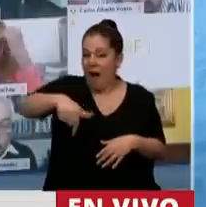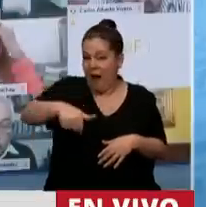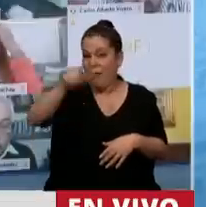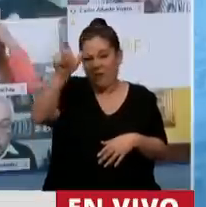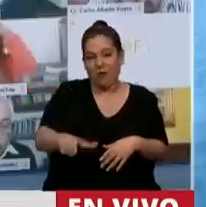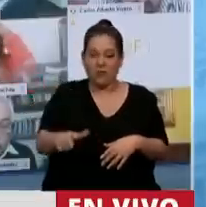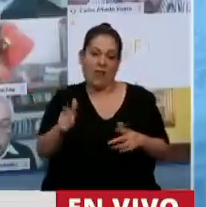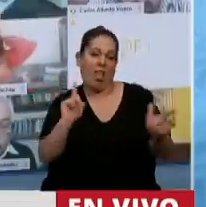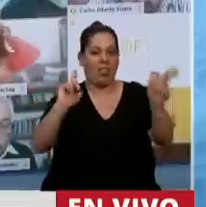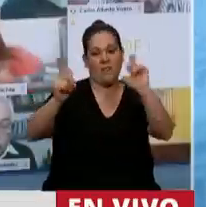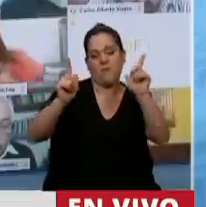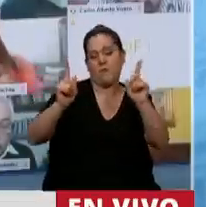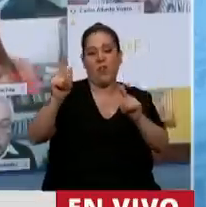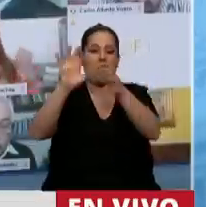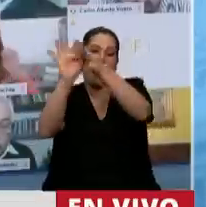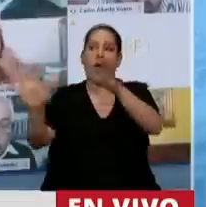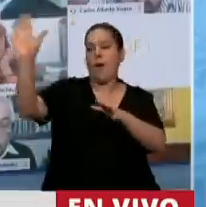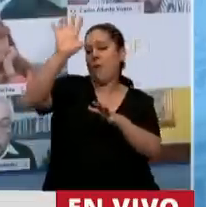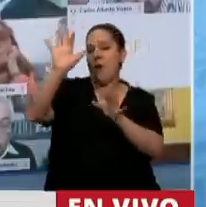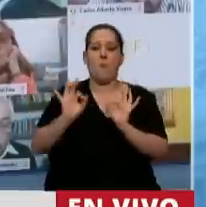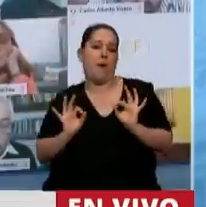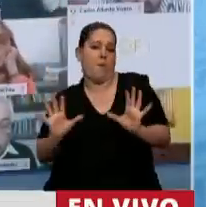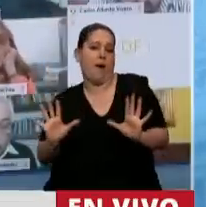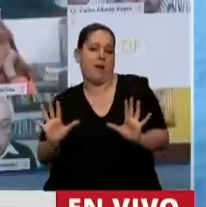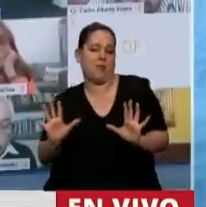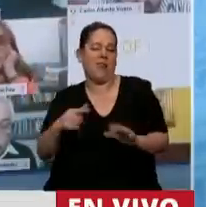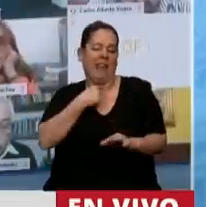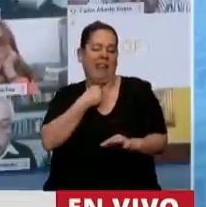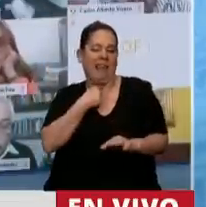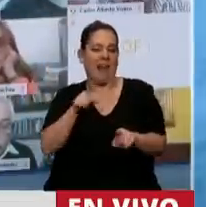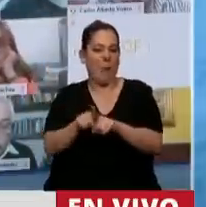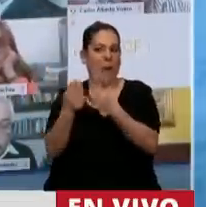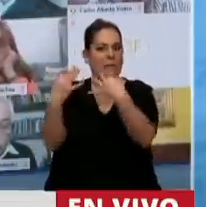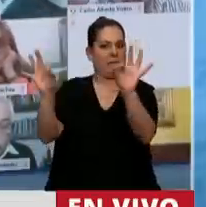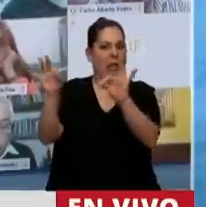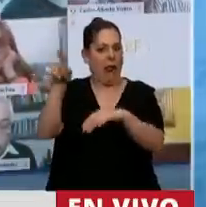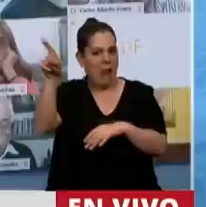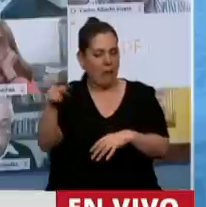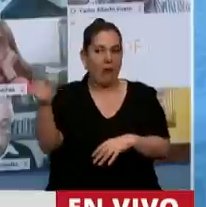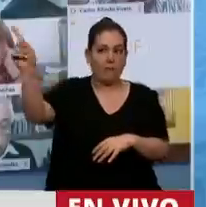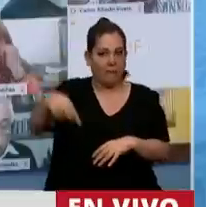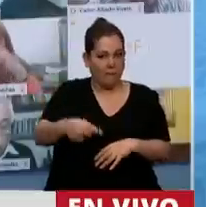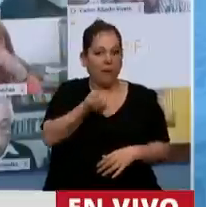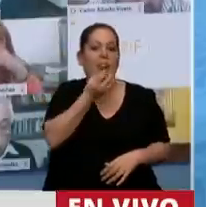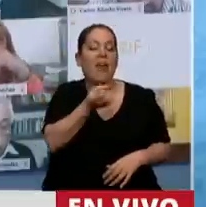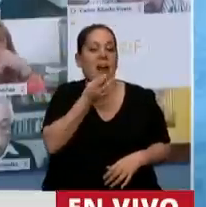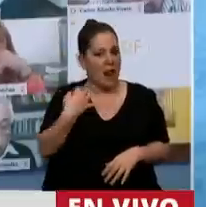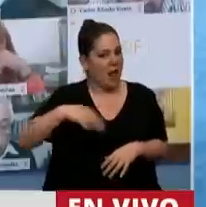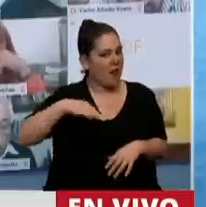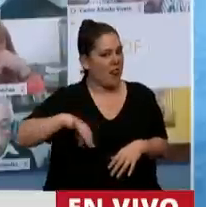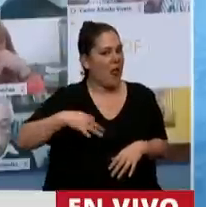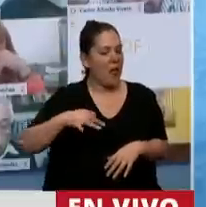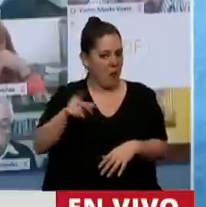Europa de sus largas vacaciones tener que rendir cuenta ante la justicia